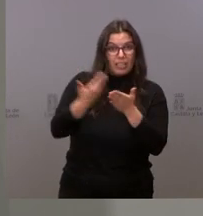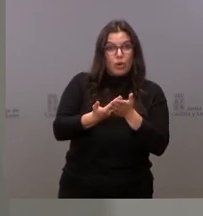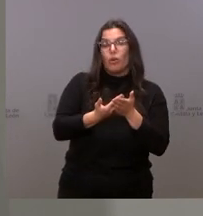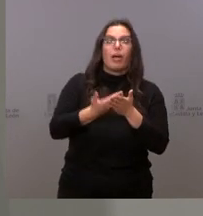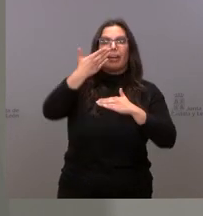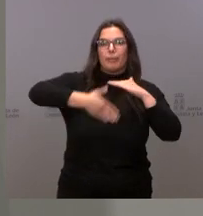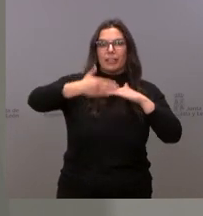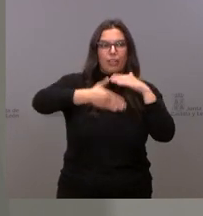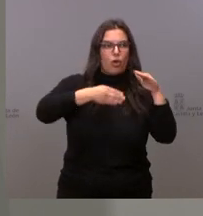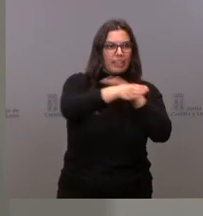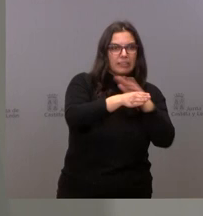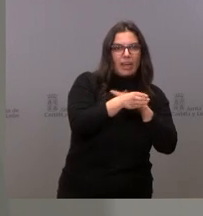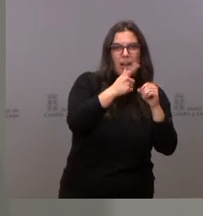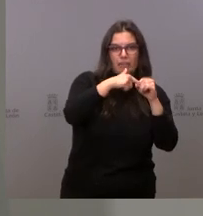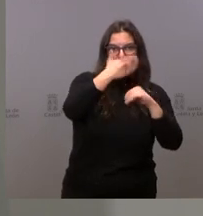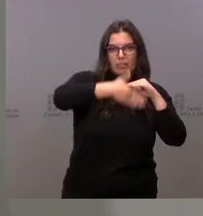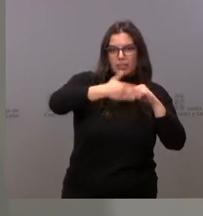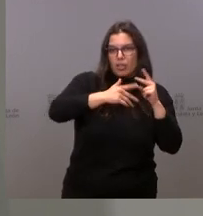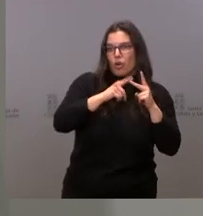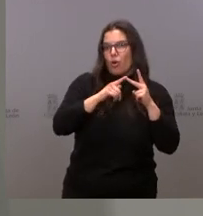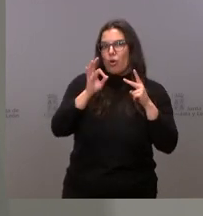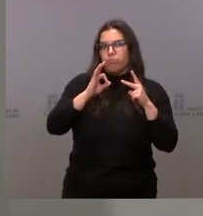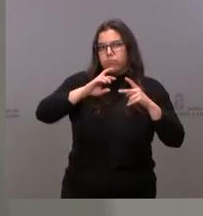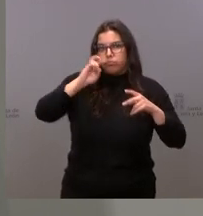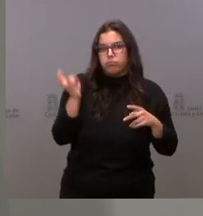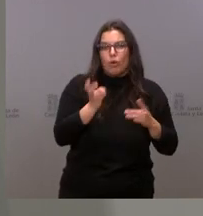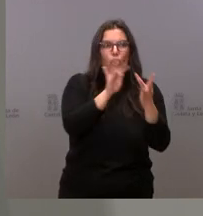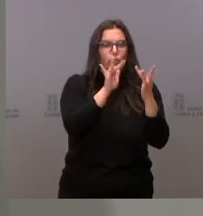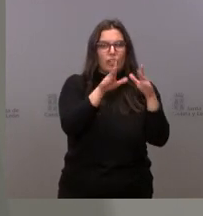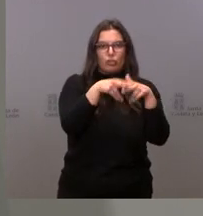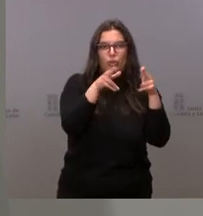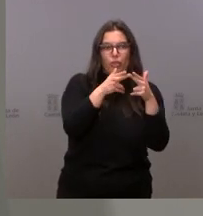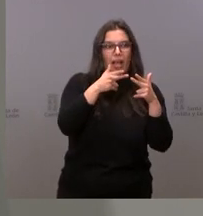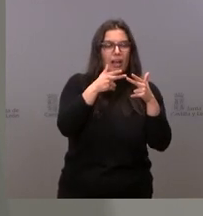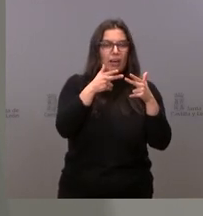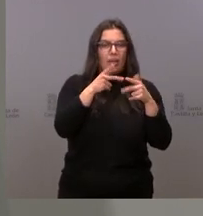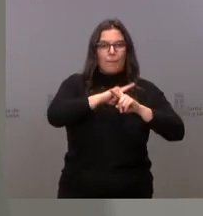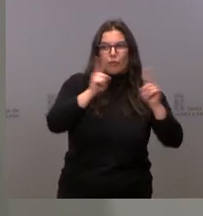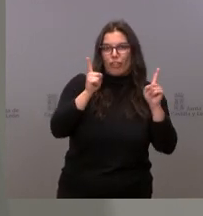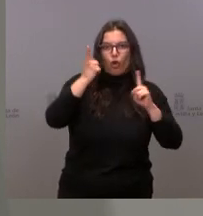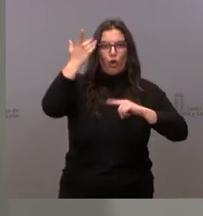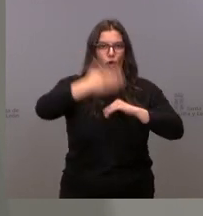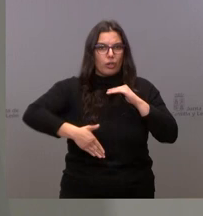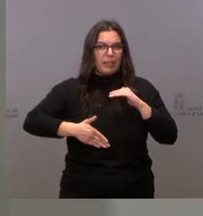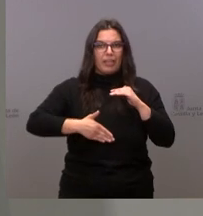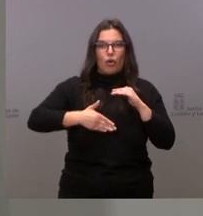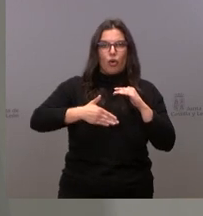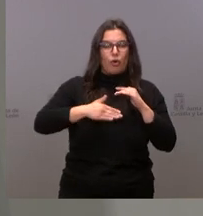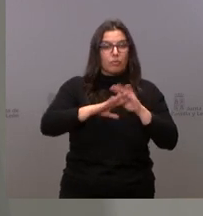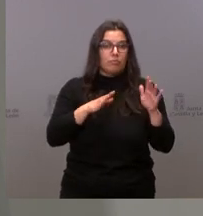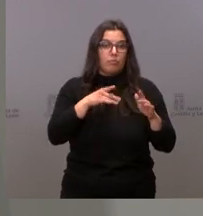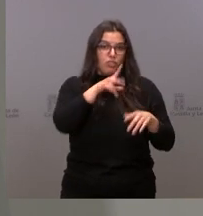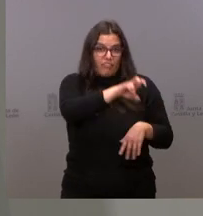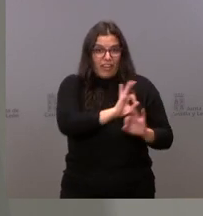de aforos a restricciones, a todas aquellas medidas que impiden el contacto social o que limitan o que restringen el contacto social. ¿Qué